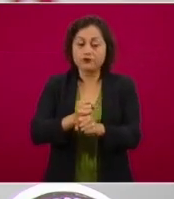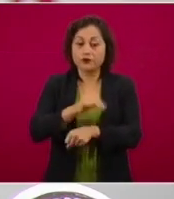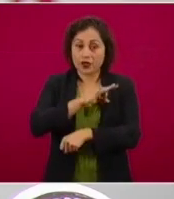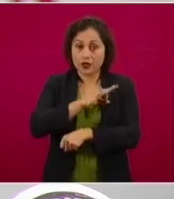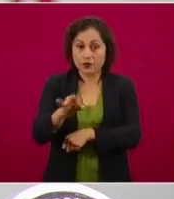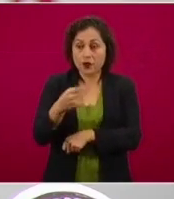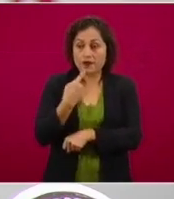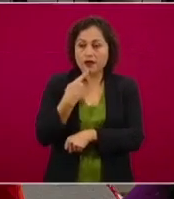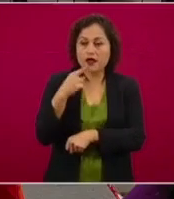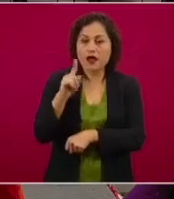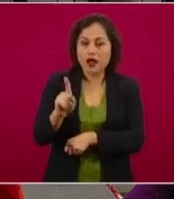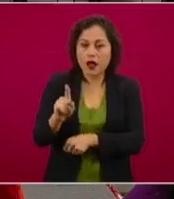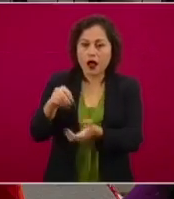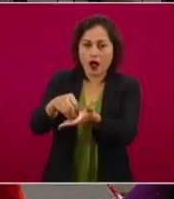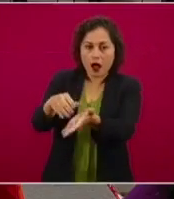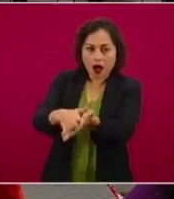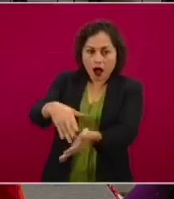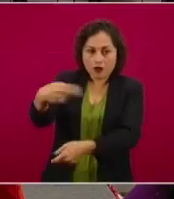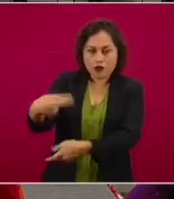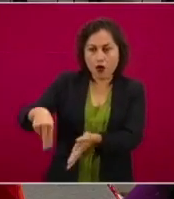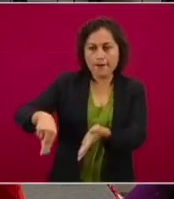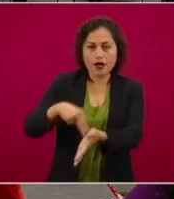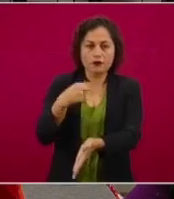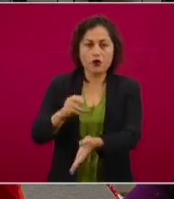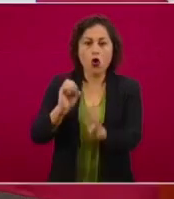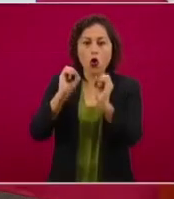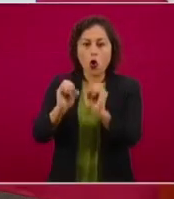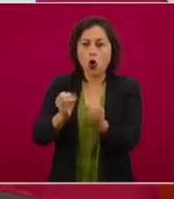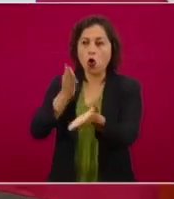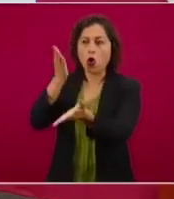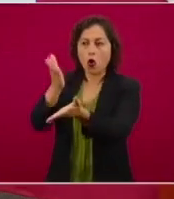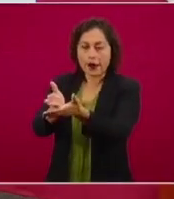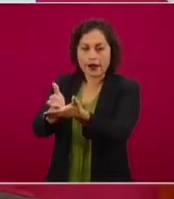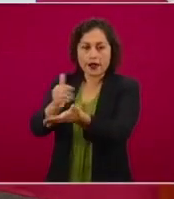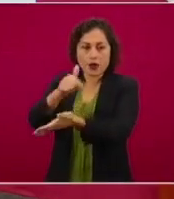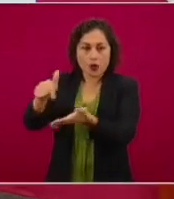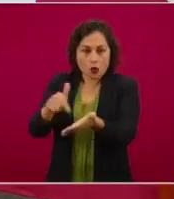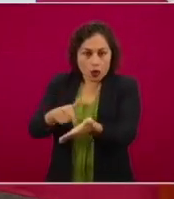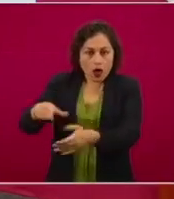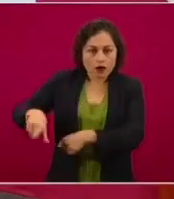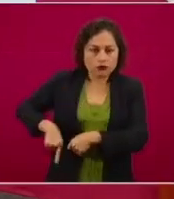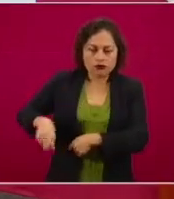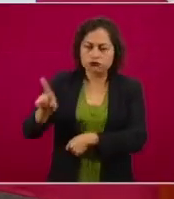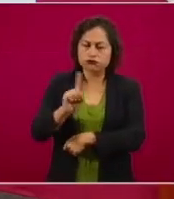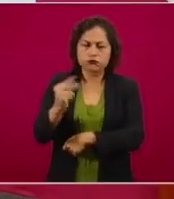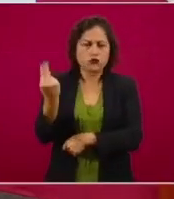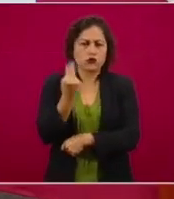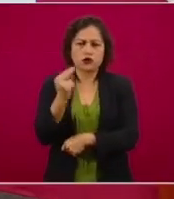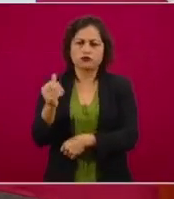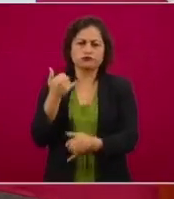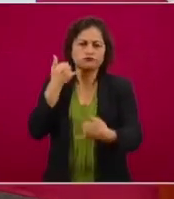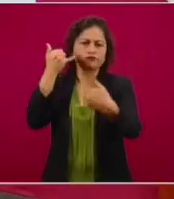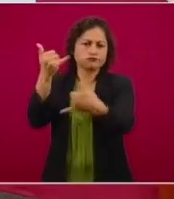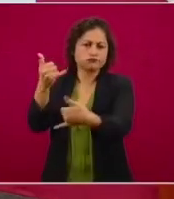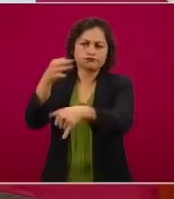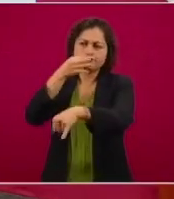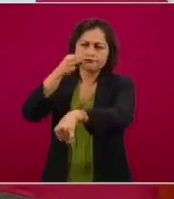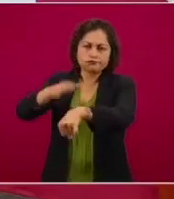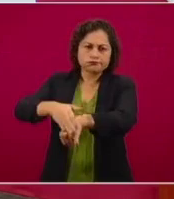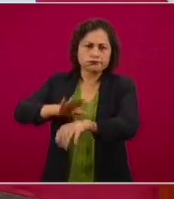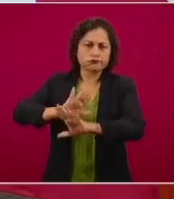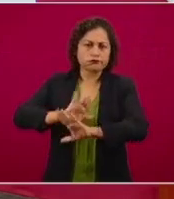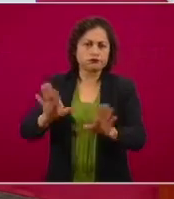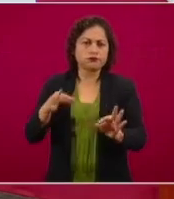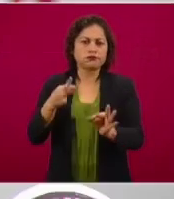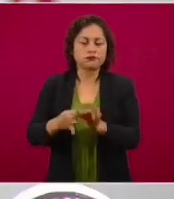anónima y sin acudir a una fiscalía. Y finalmente, señor presidente, este año se estará